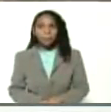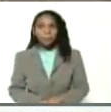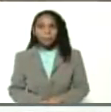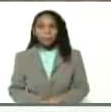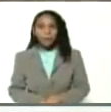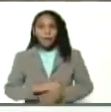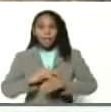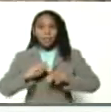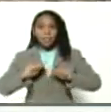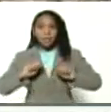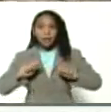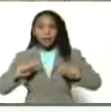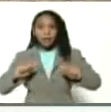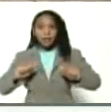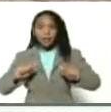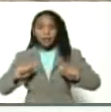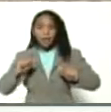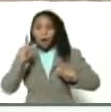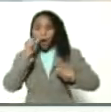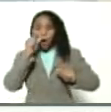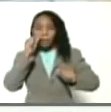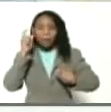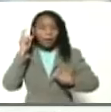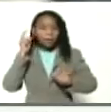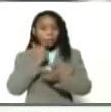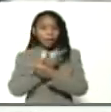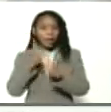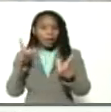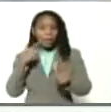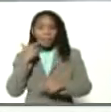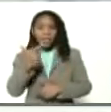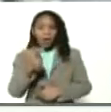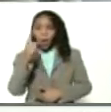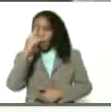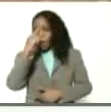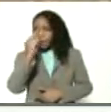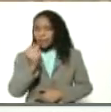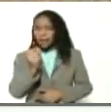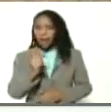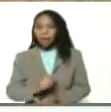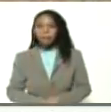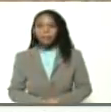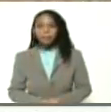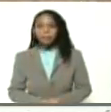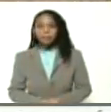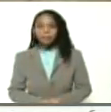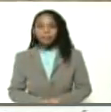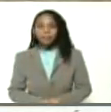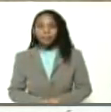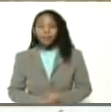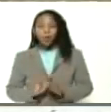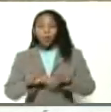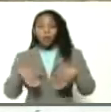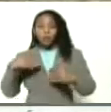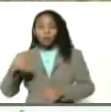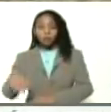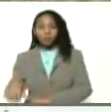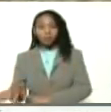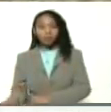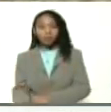tierras y hombres libres dijo Ezequiel Zamora cuando levantó